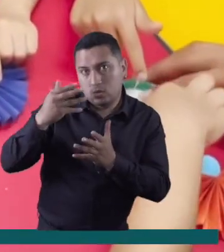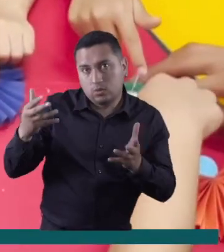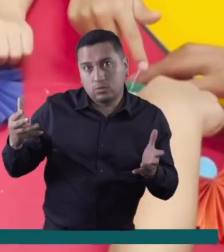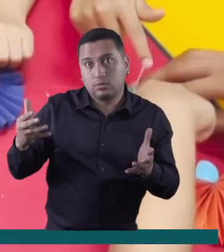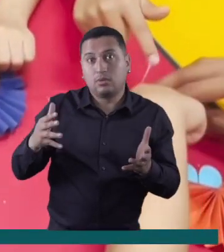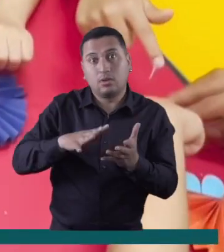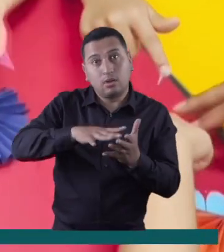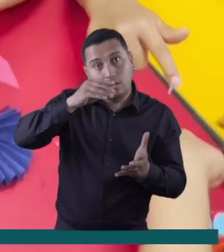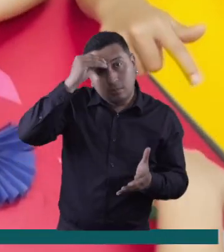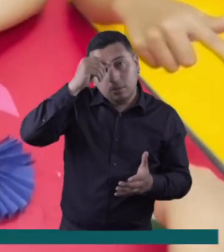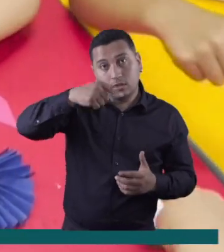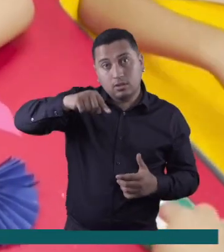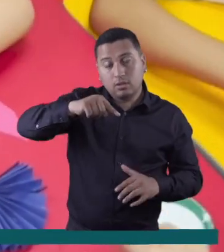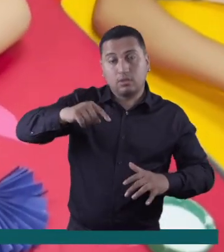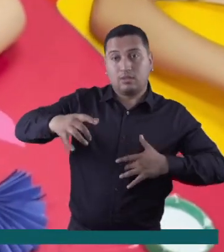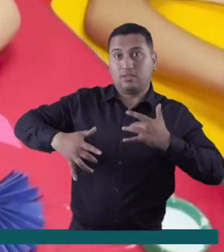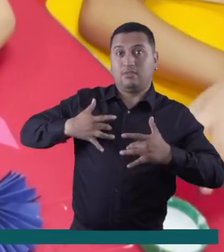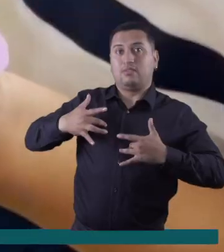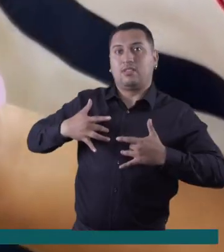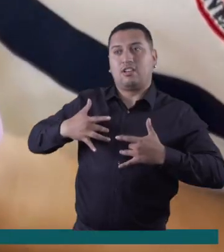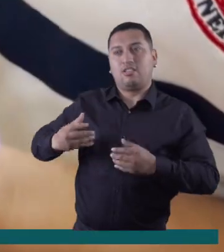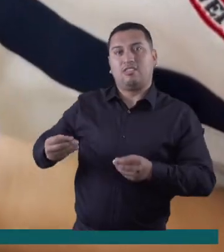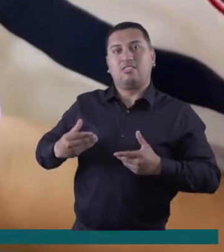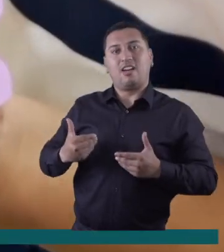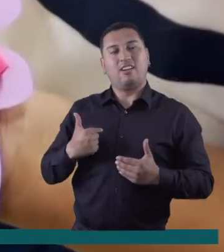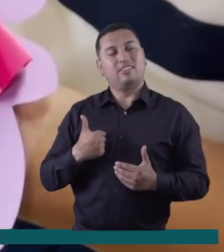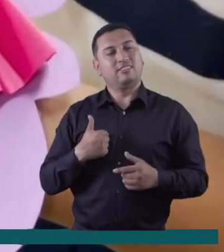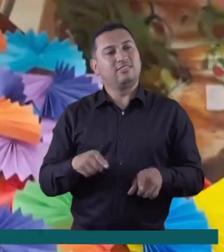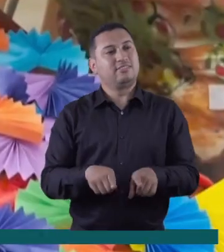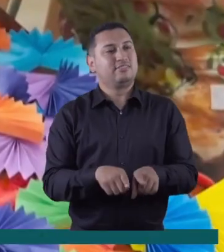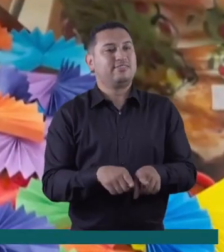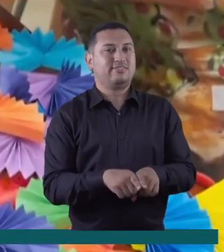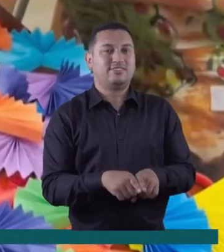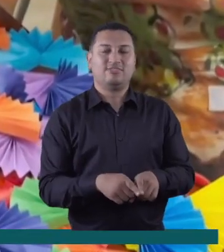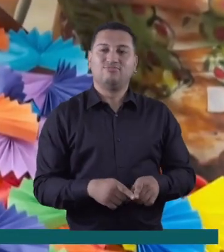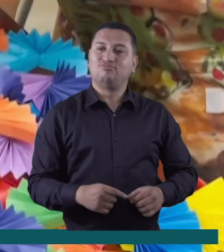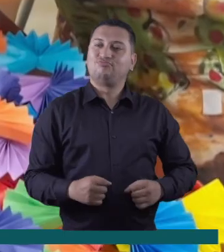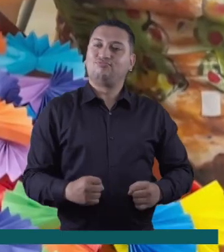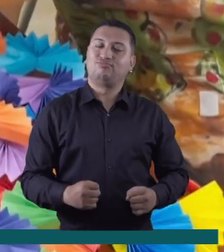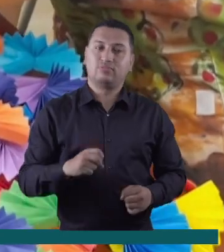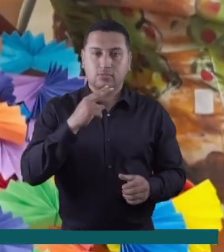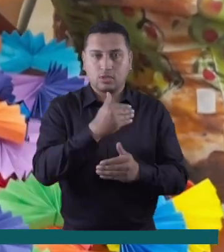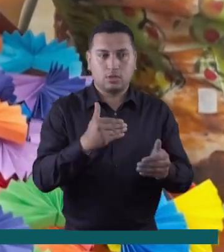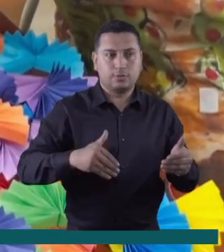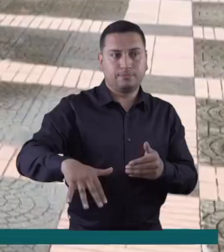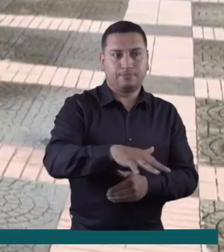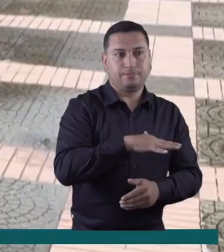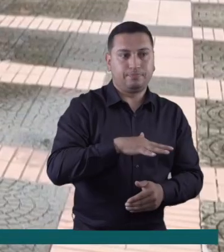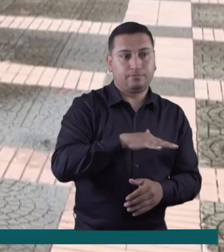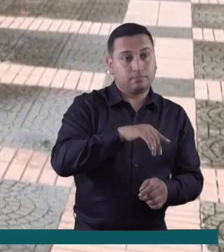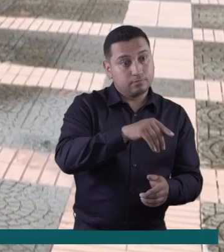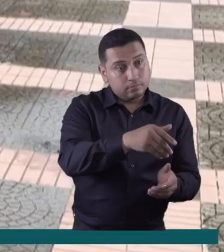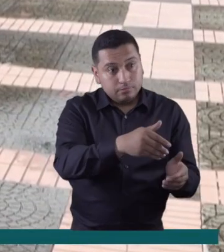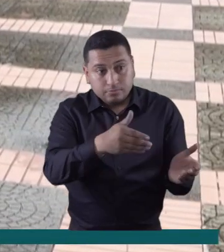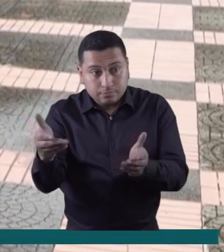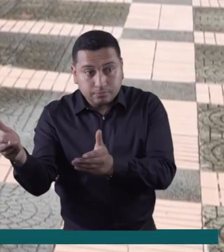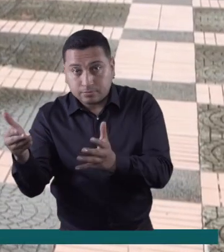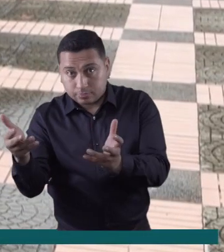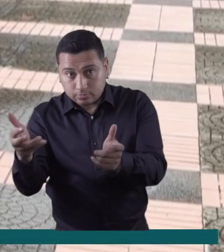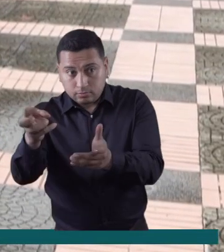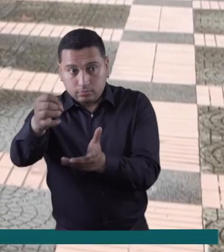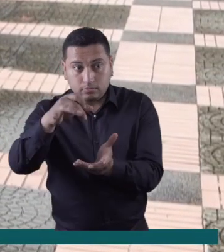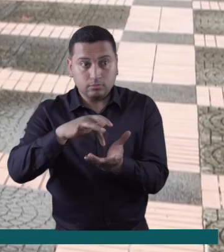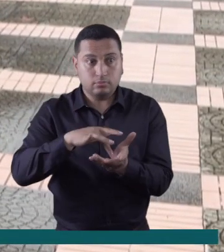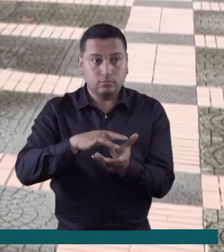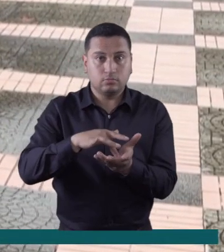Aprender divirtiéndose genera lazos de confianza y estímulos cognitivos en los niños de todas las edades. Para participar de todo este